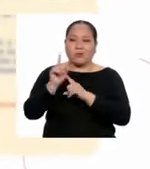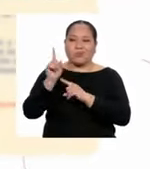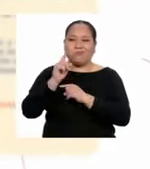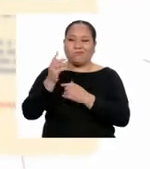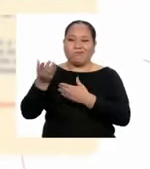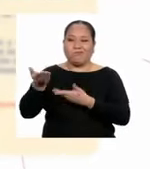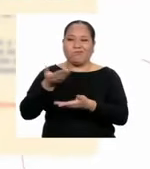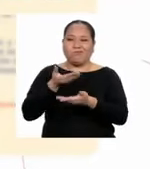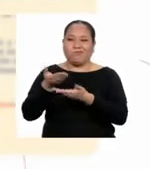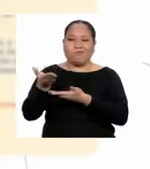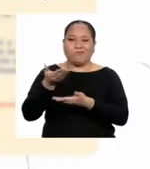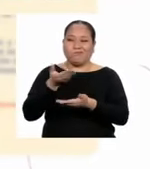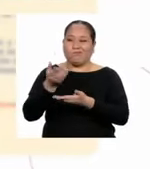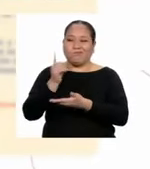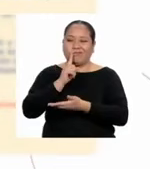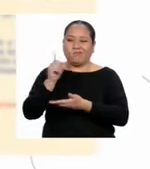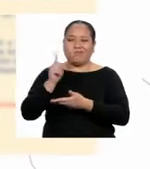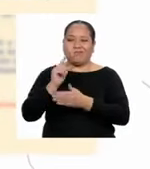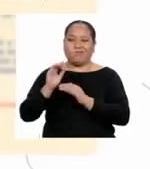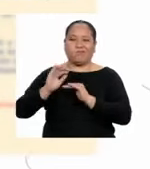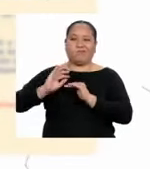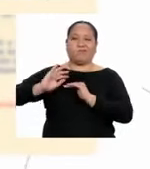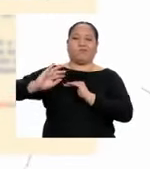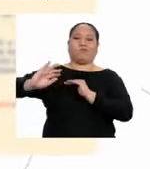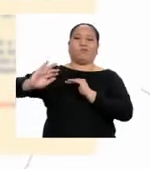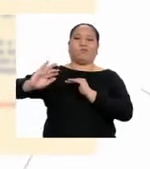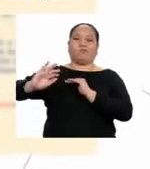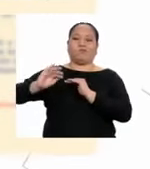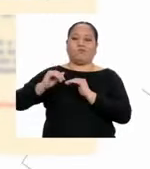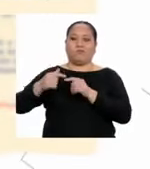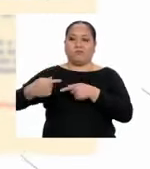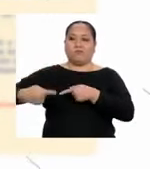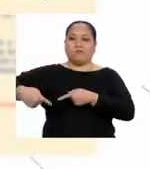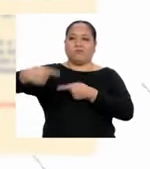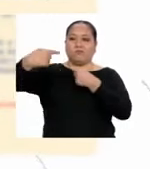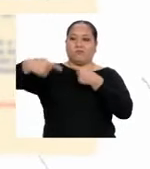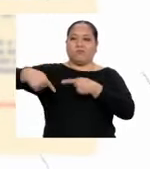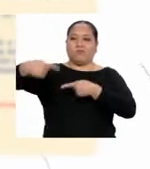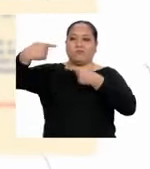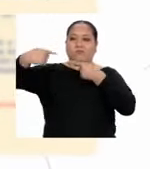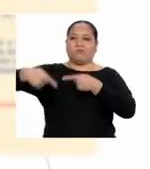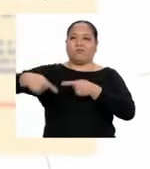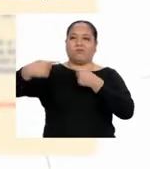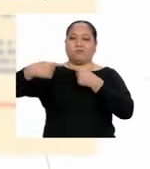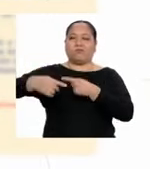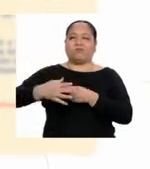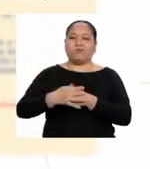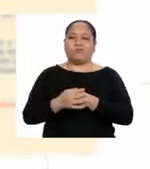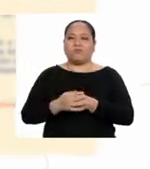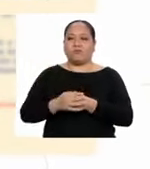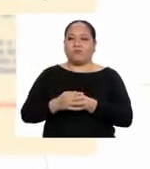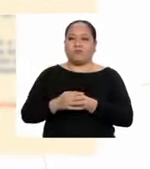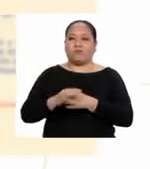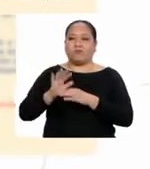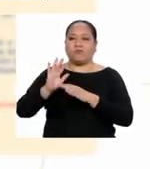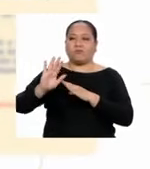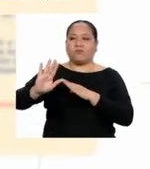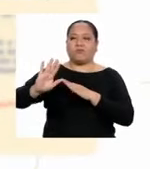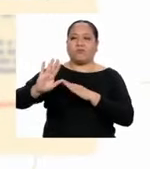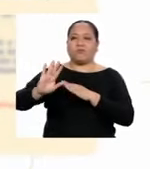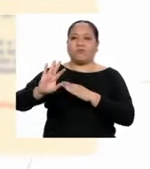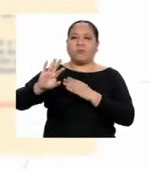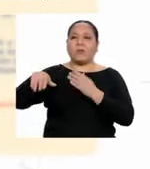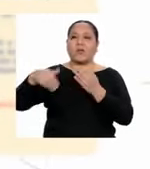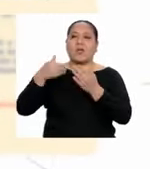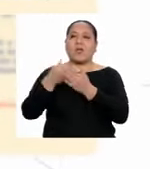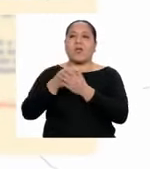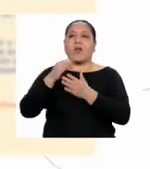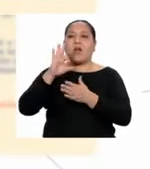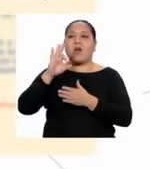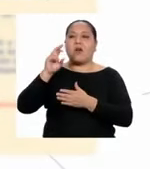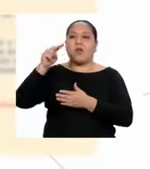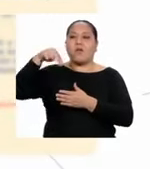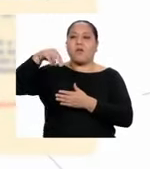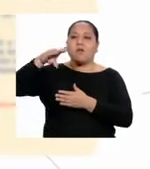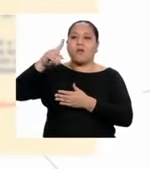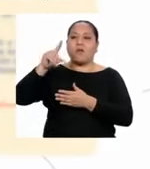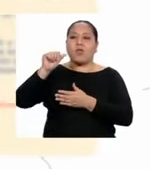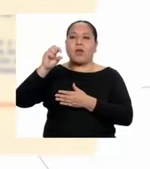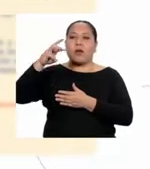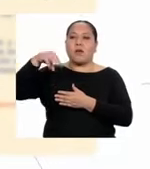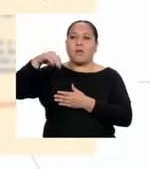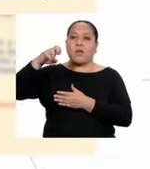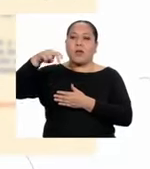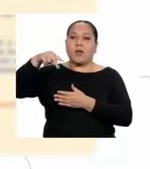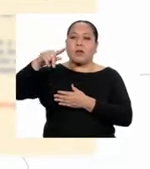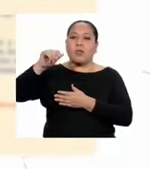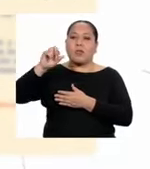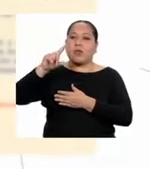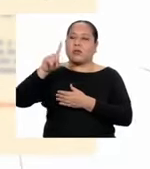hostiles y destructivas y se pueden llegar a un fundamentalismo cultural, que no le reconoce legitimidad